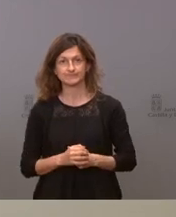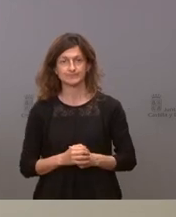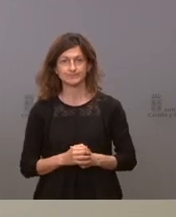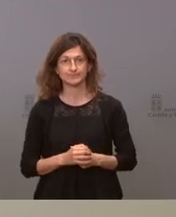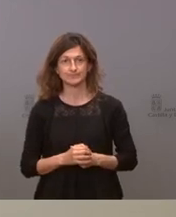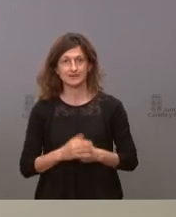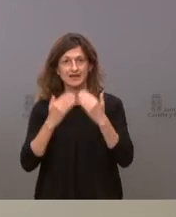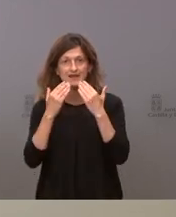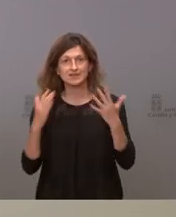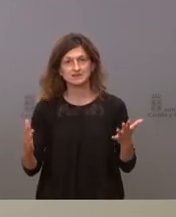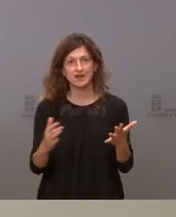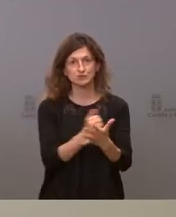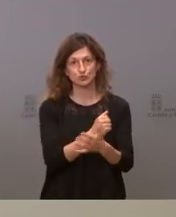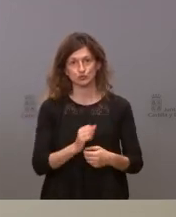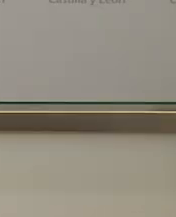Gracias a todos